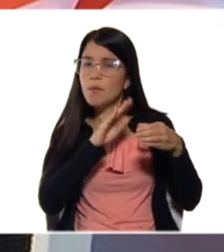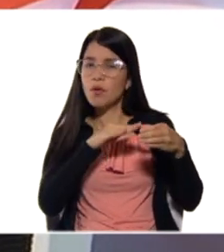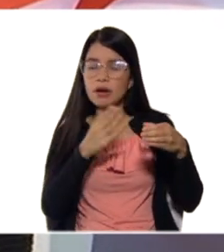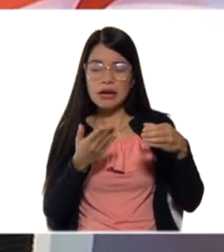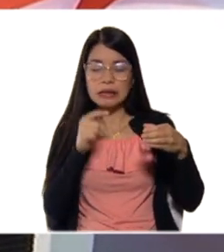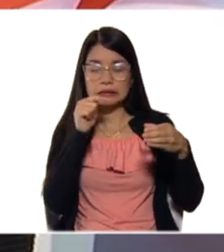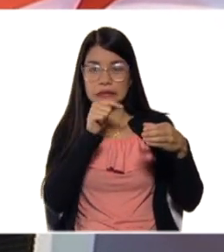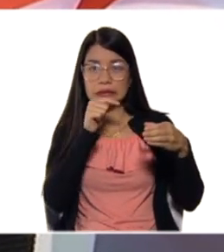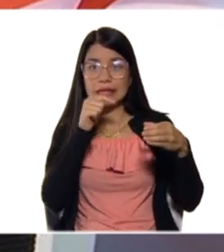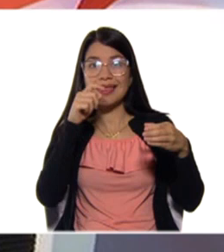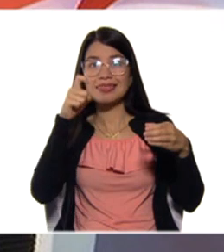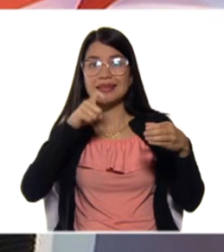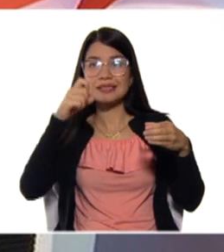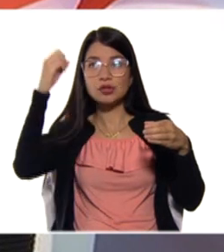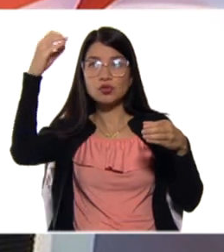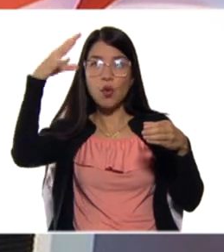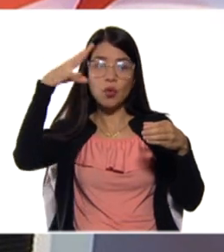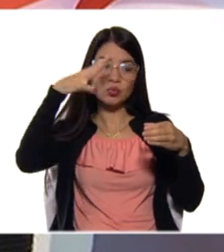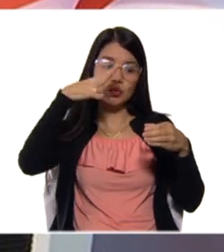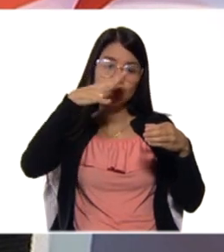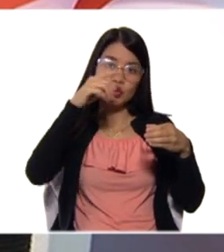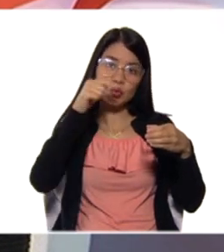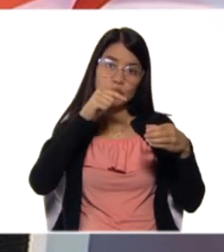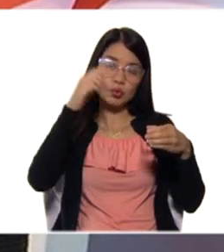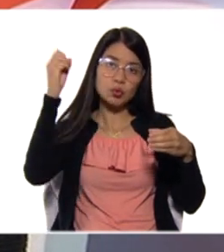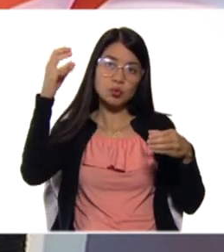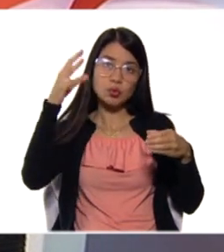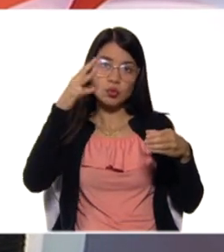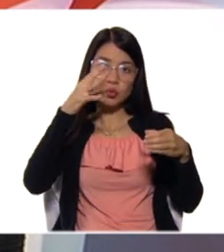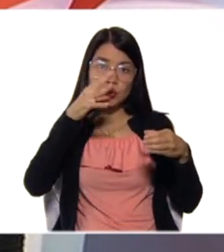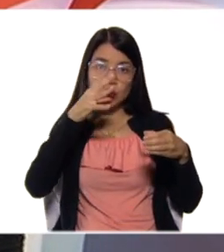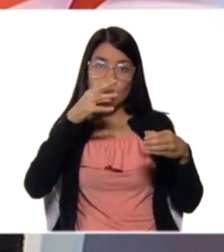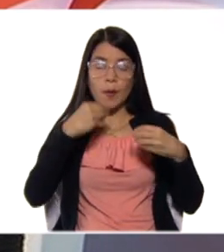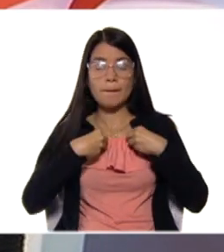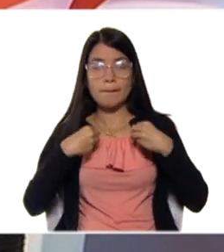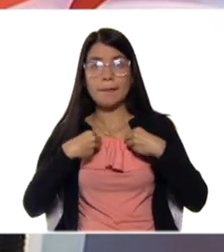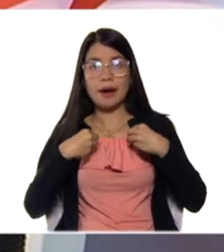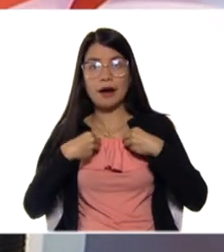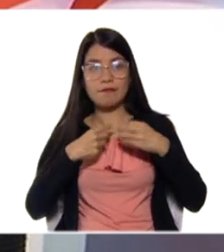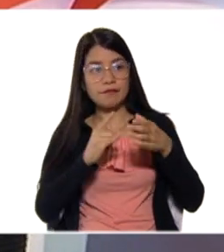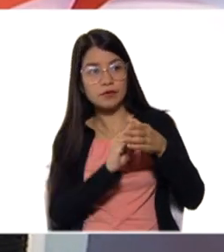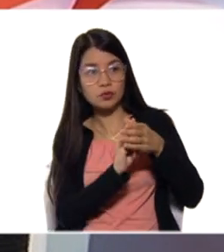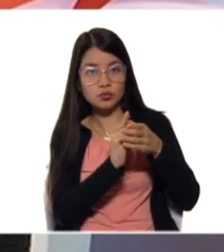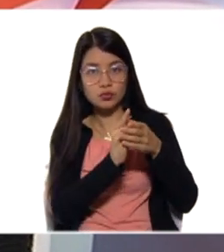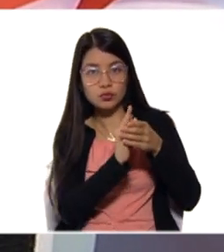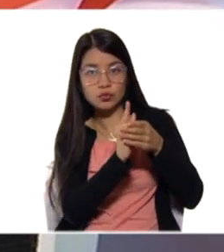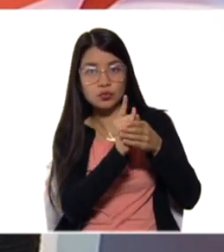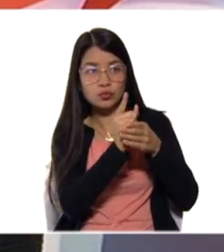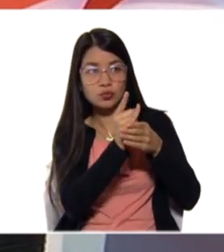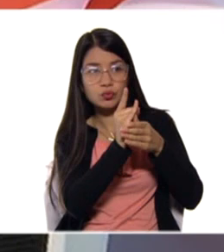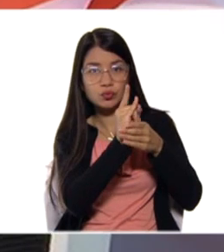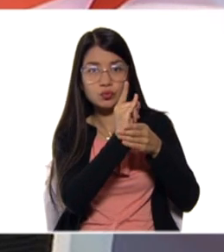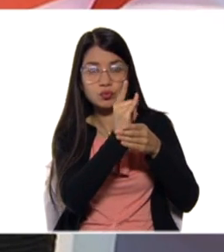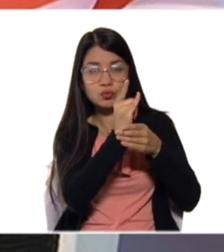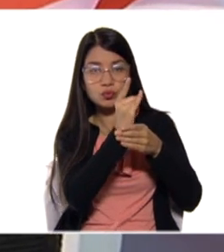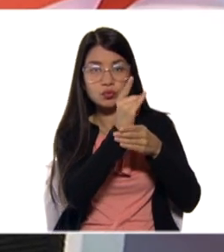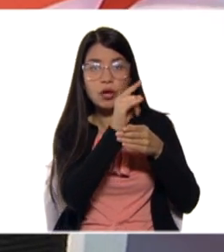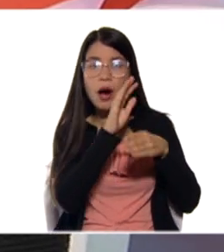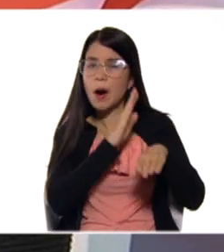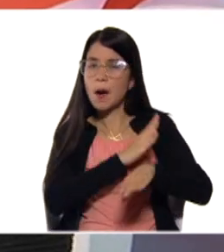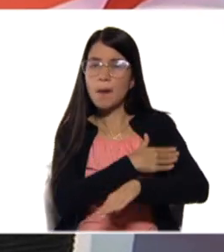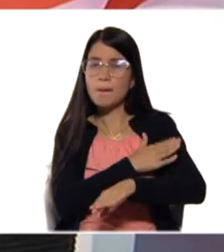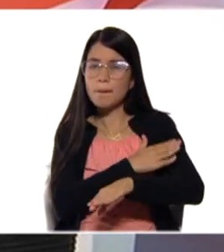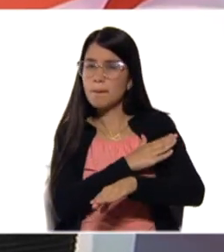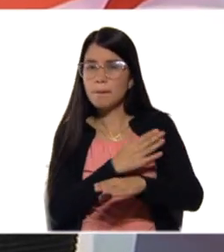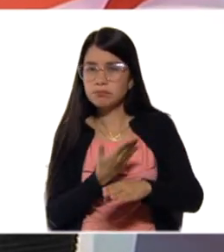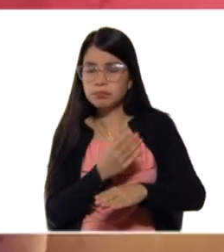¿Pero por qué? Porque la fotosíntesis es aquella que le produce los nutrientes o las sustancias necesarias para darle vida